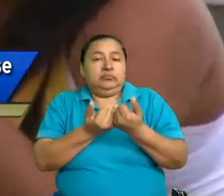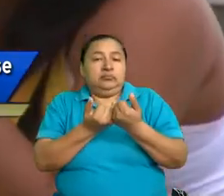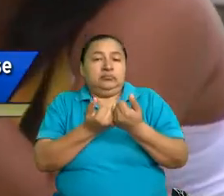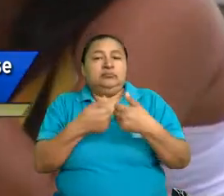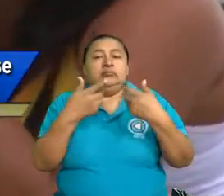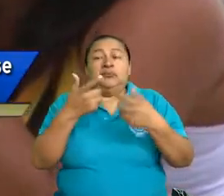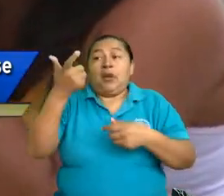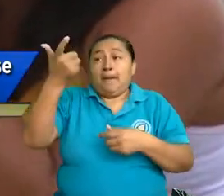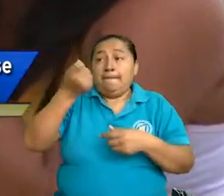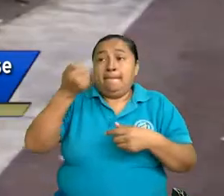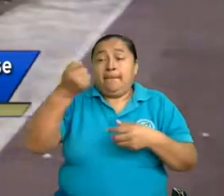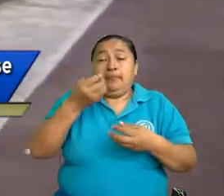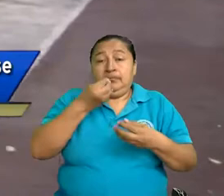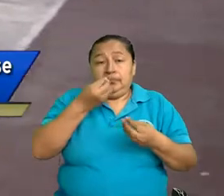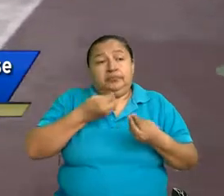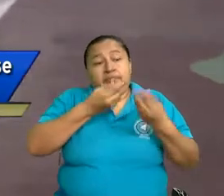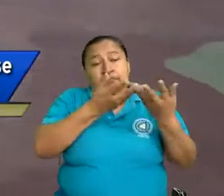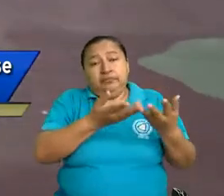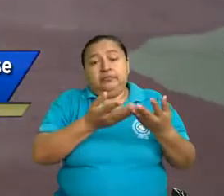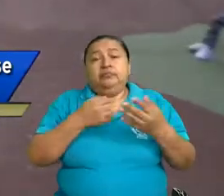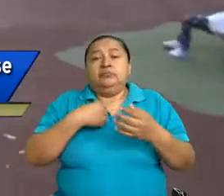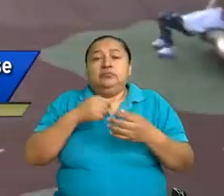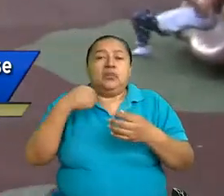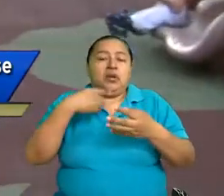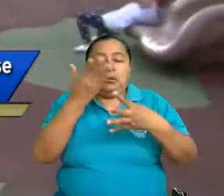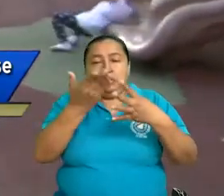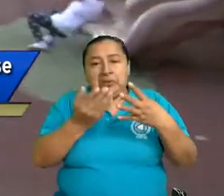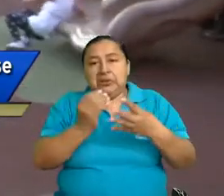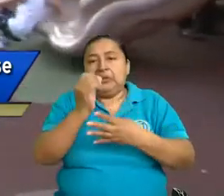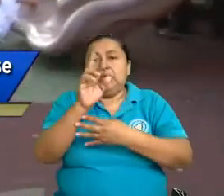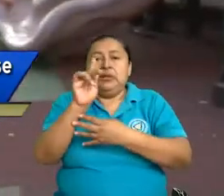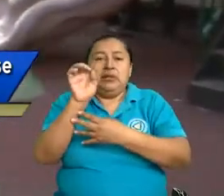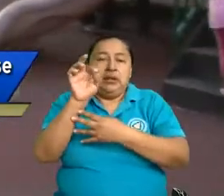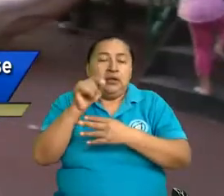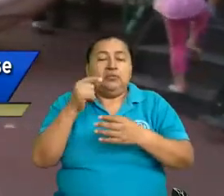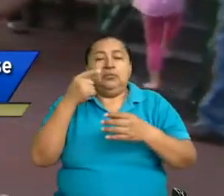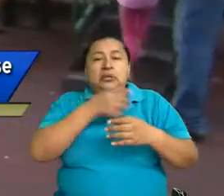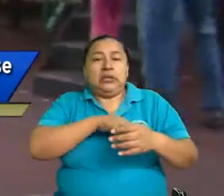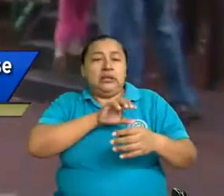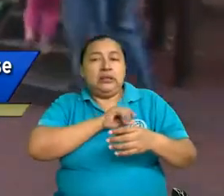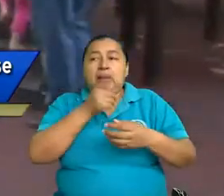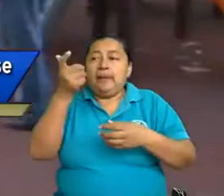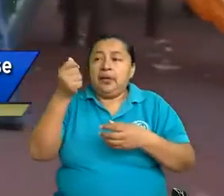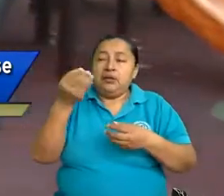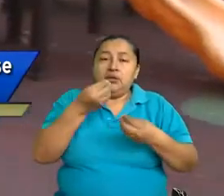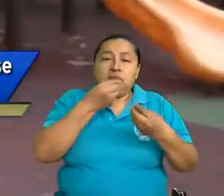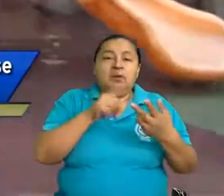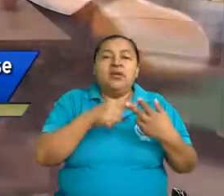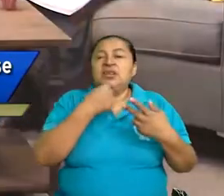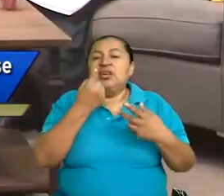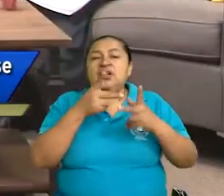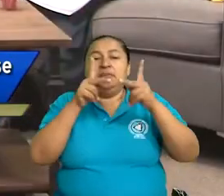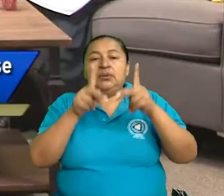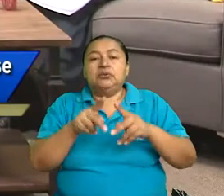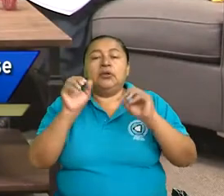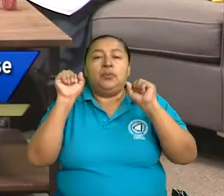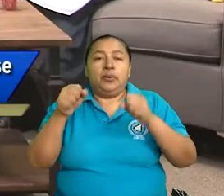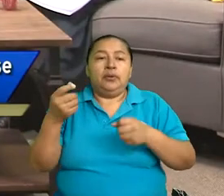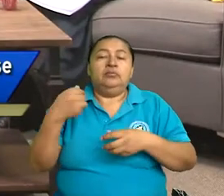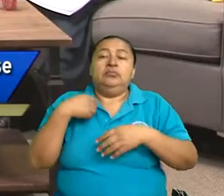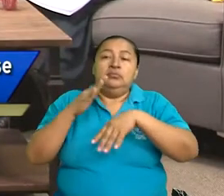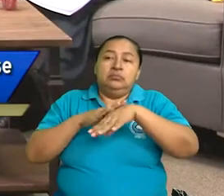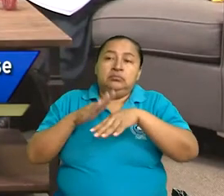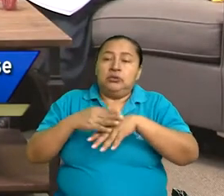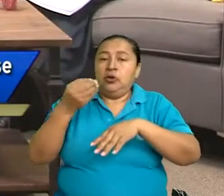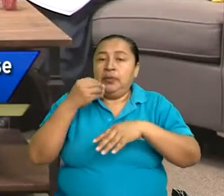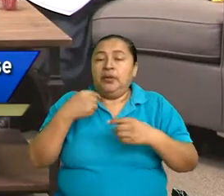la pensión de alimentos, los criterios, las características sobre la pensión de alimentos, quiénes son los sujetos que pueden reclamar